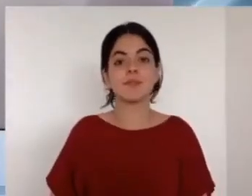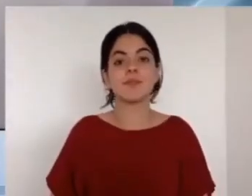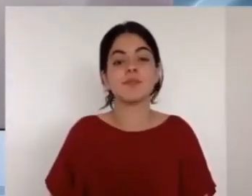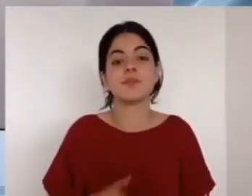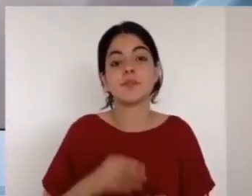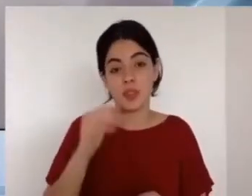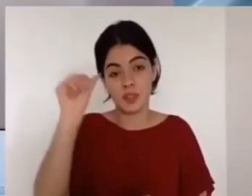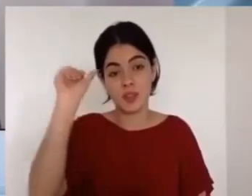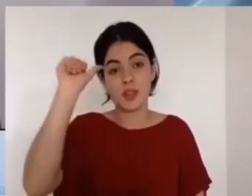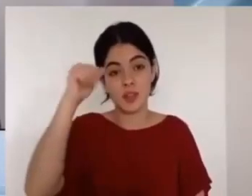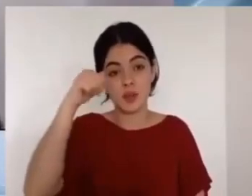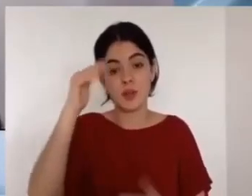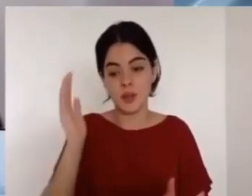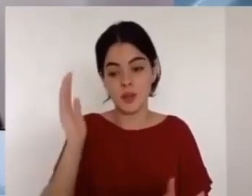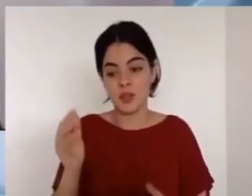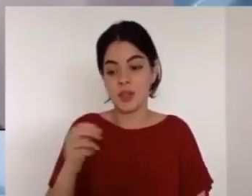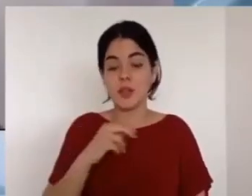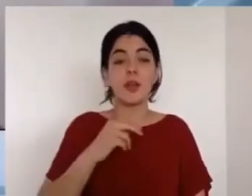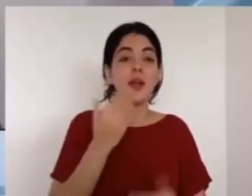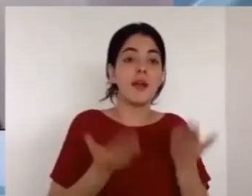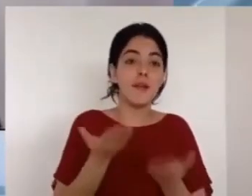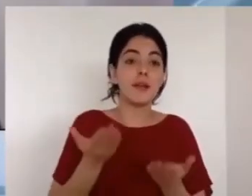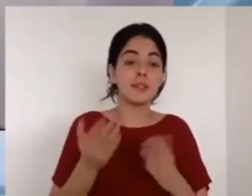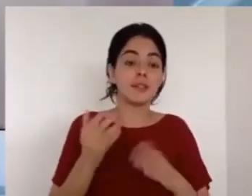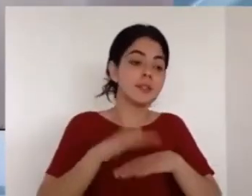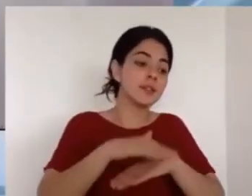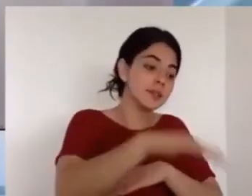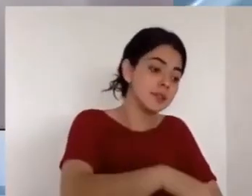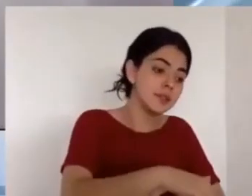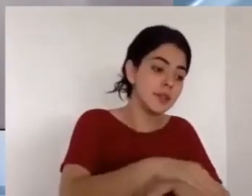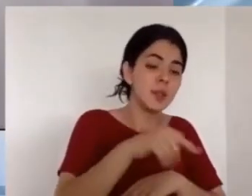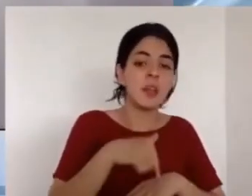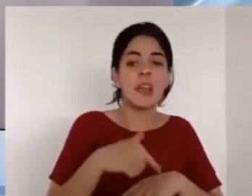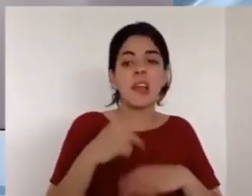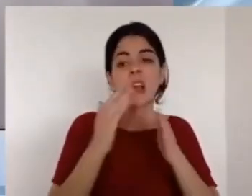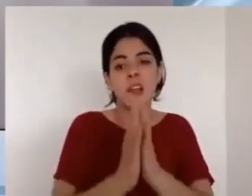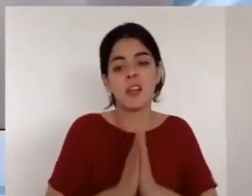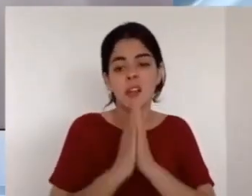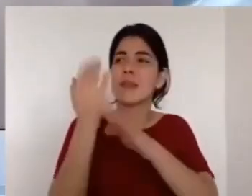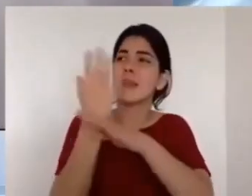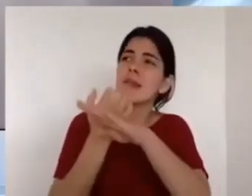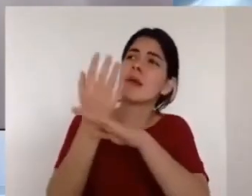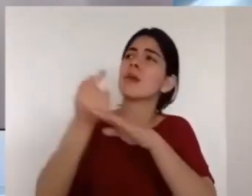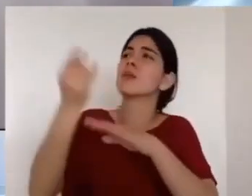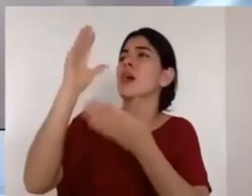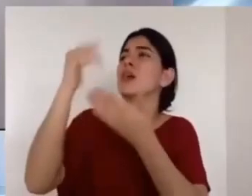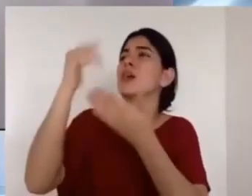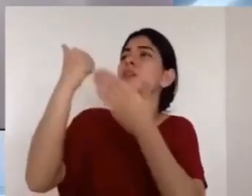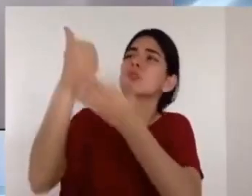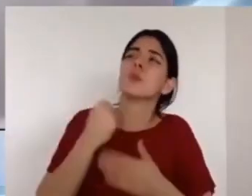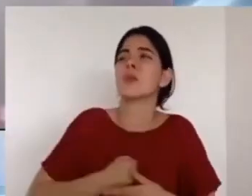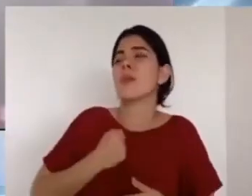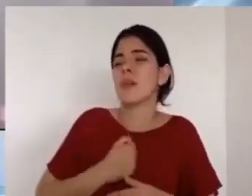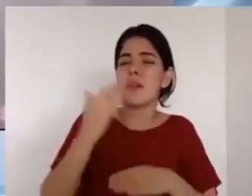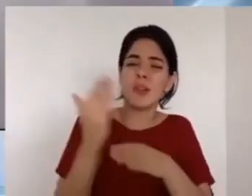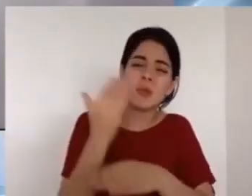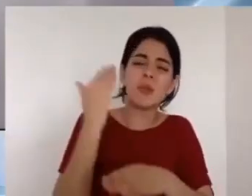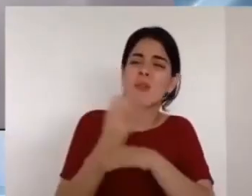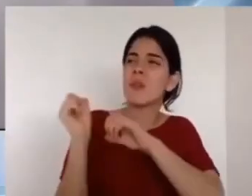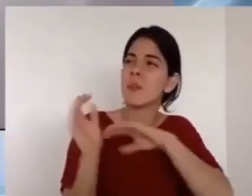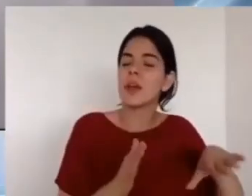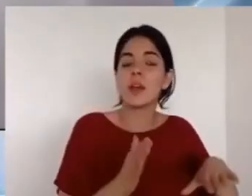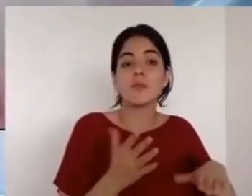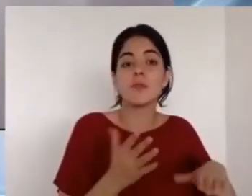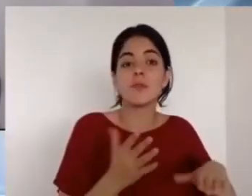pero la raíz del problema puede quedar ahí entonces a veces los problemas